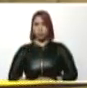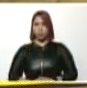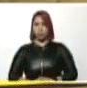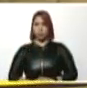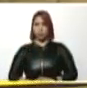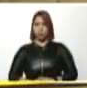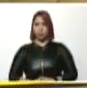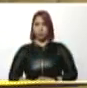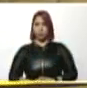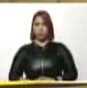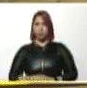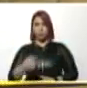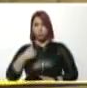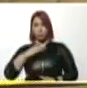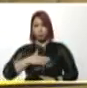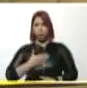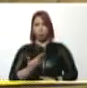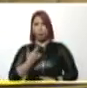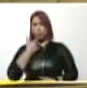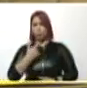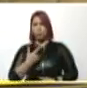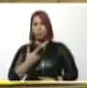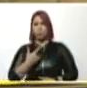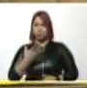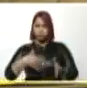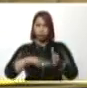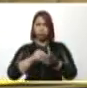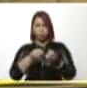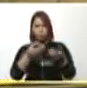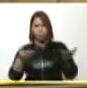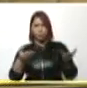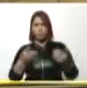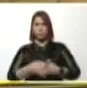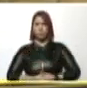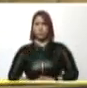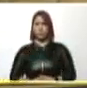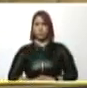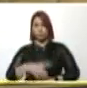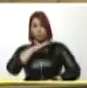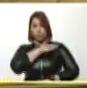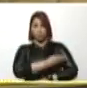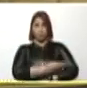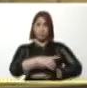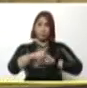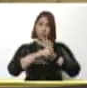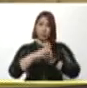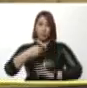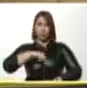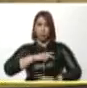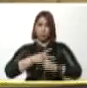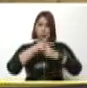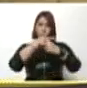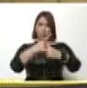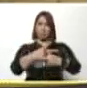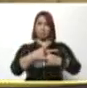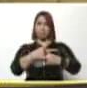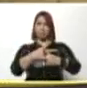Yo podría ratificarle a ustedes, como poder legislativo, nuestra voluntad